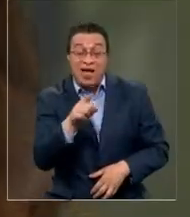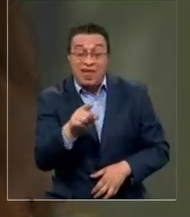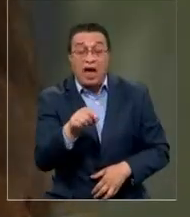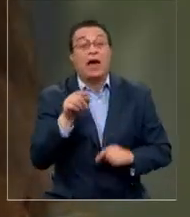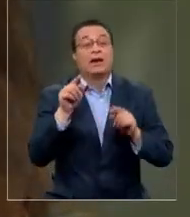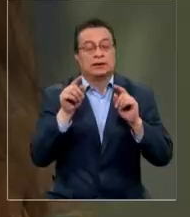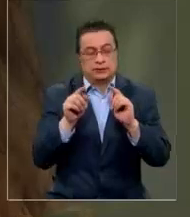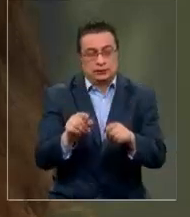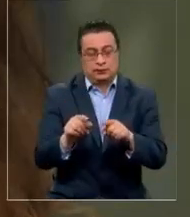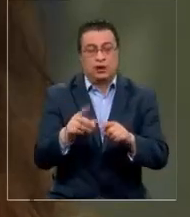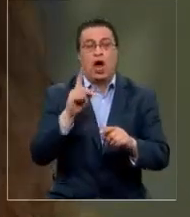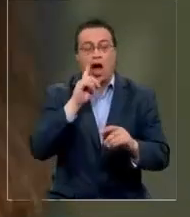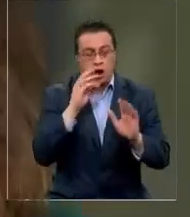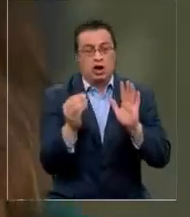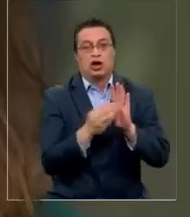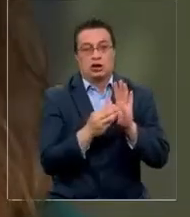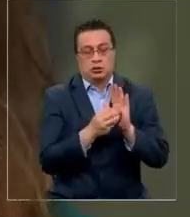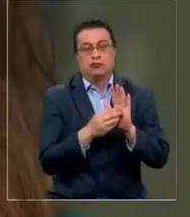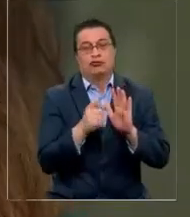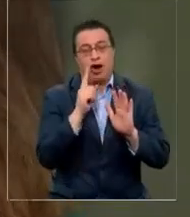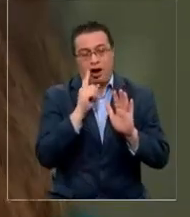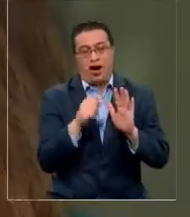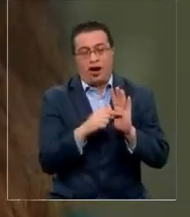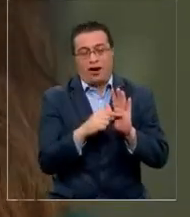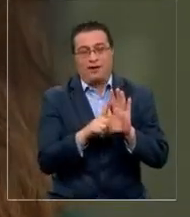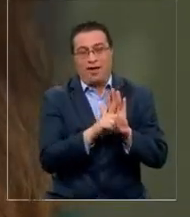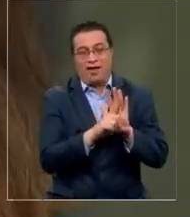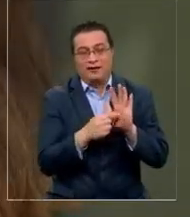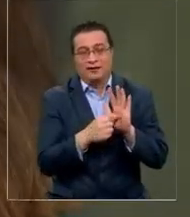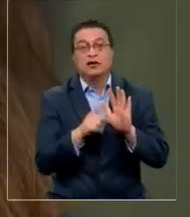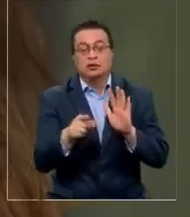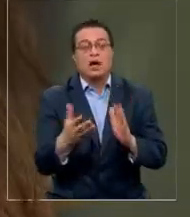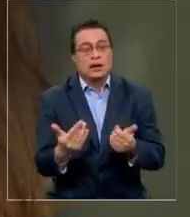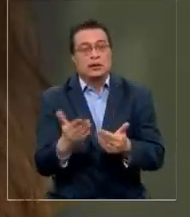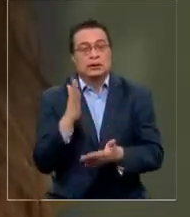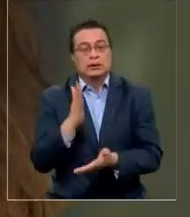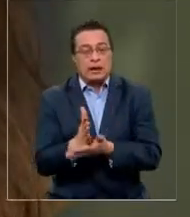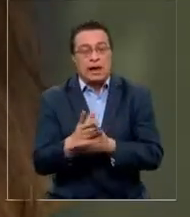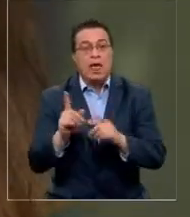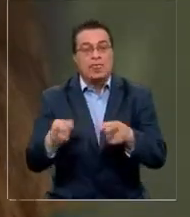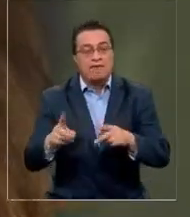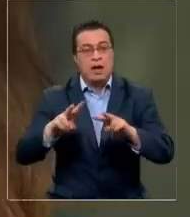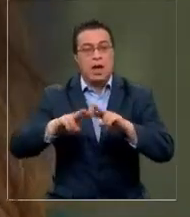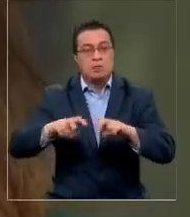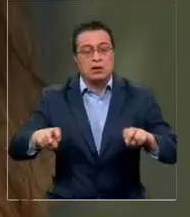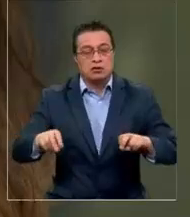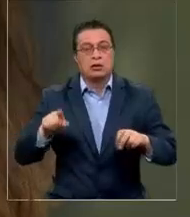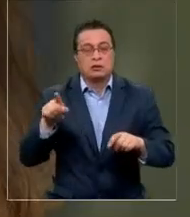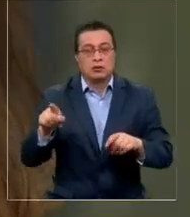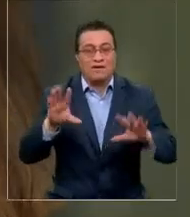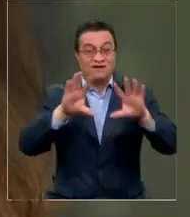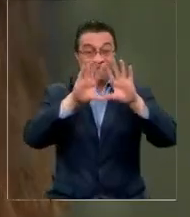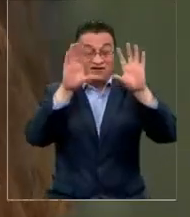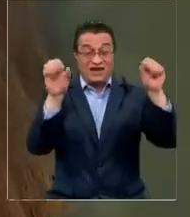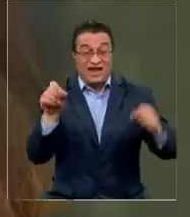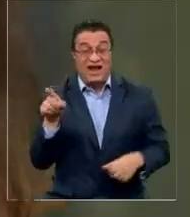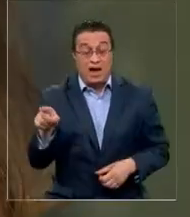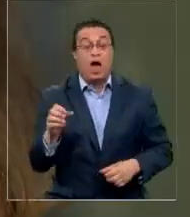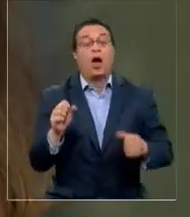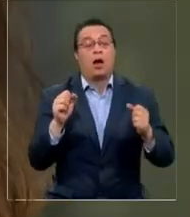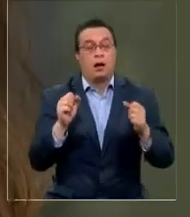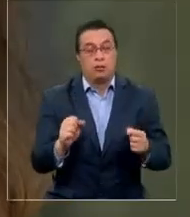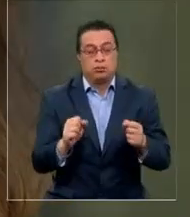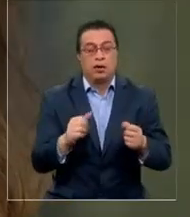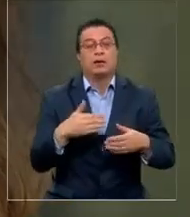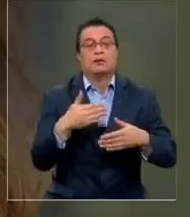delito que ya está contemplado en el Código Penal. A partir de ello, necesariamente se tiene que hacer una investigación por parte de Fiscalía para poder